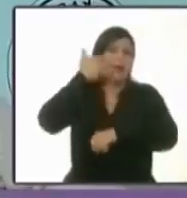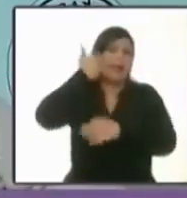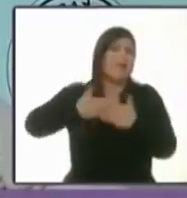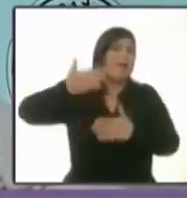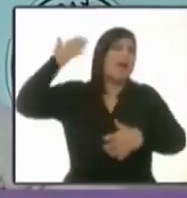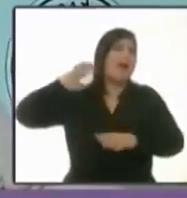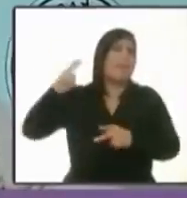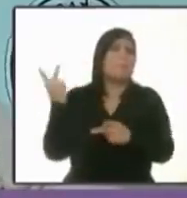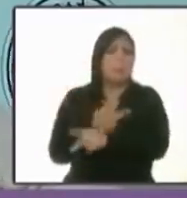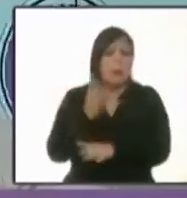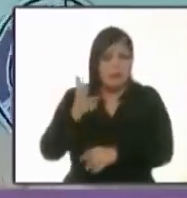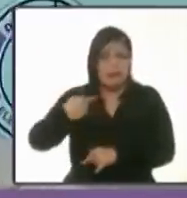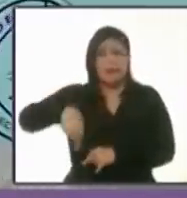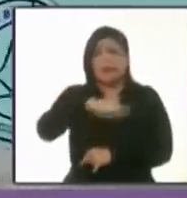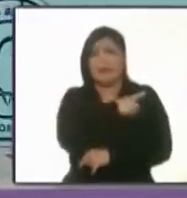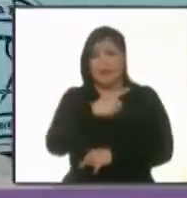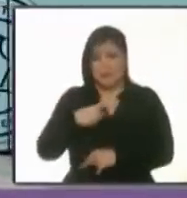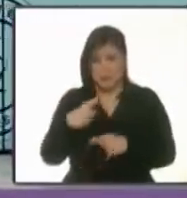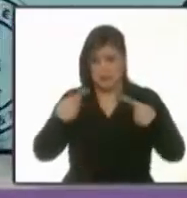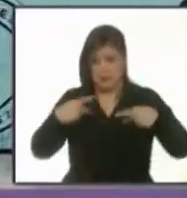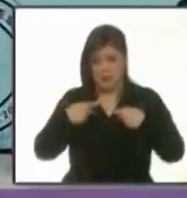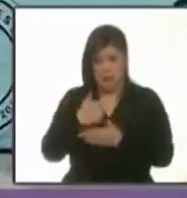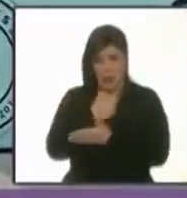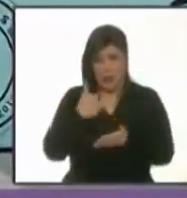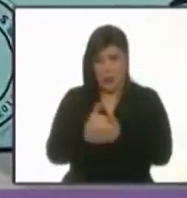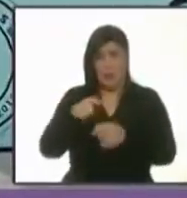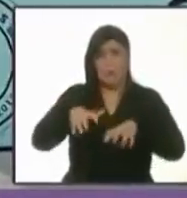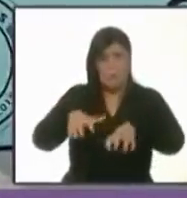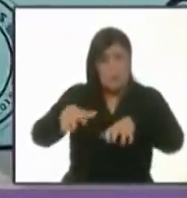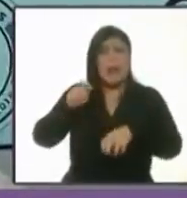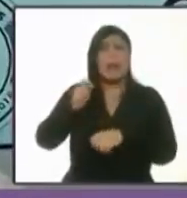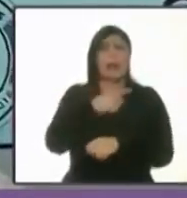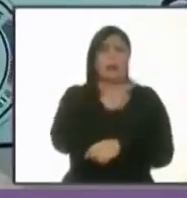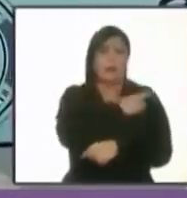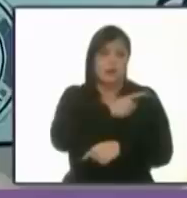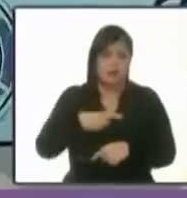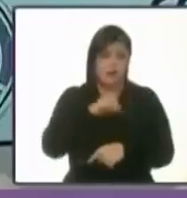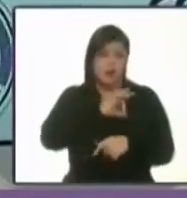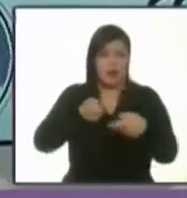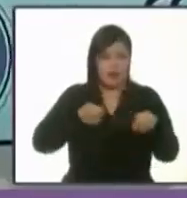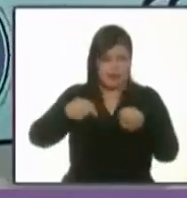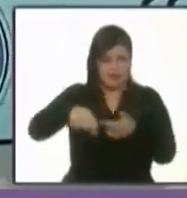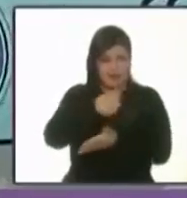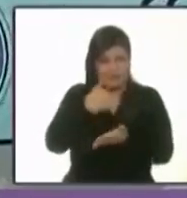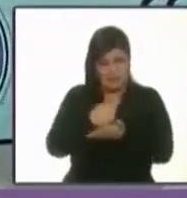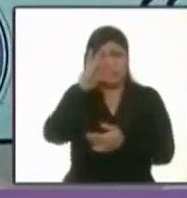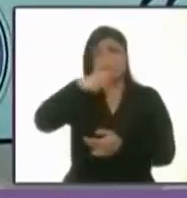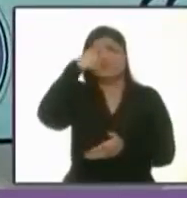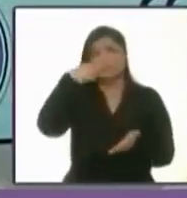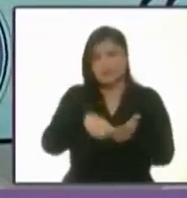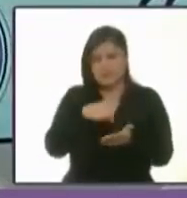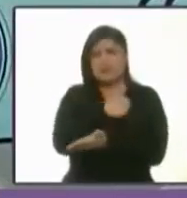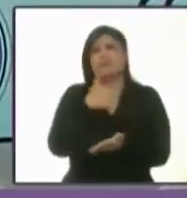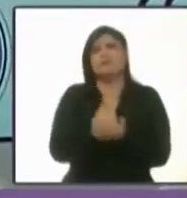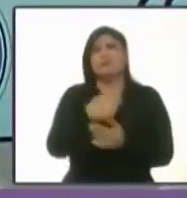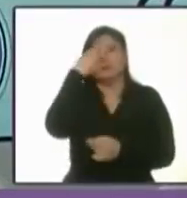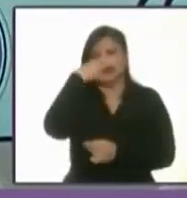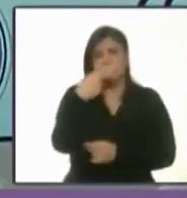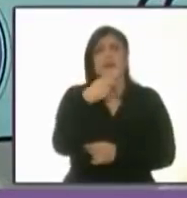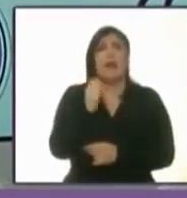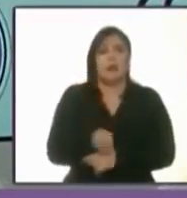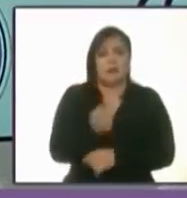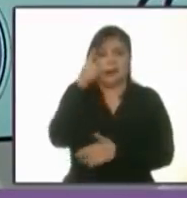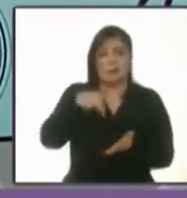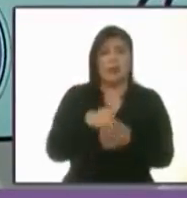necesario que los ciudadanos tomemos el control de esta ciudad. Créanlo. Por primera vez en la historia de la Ciudad de México existe una